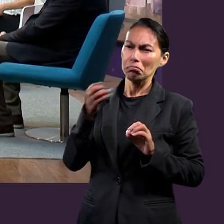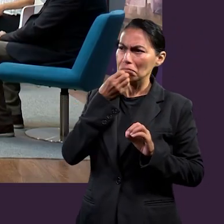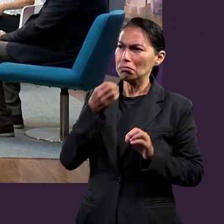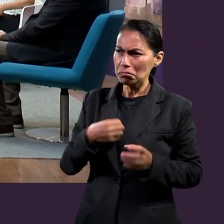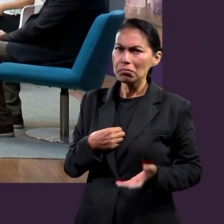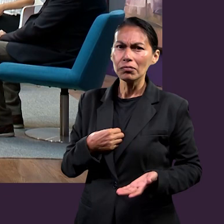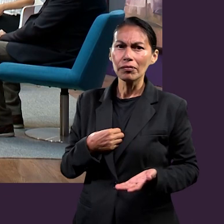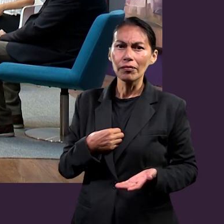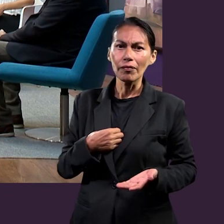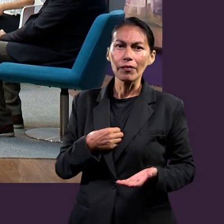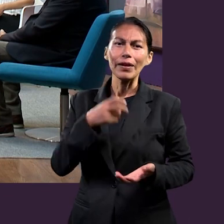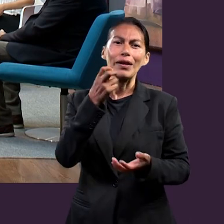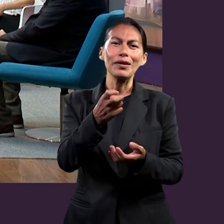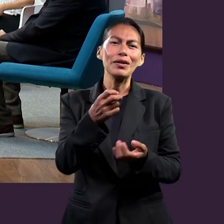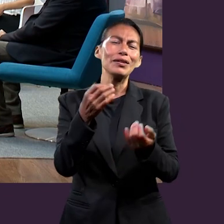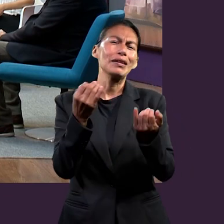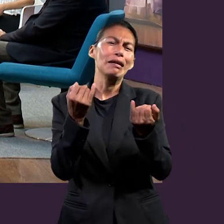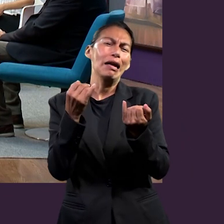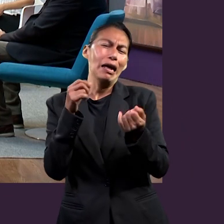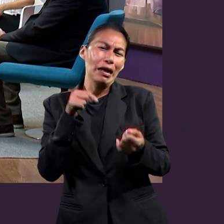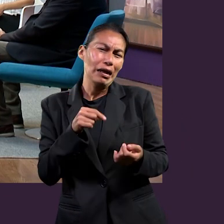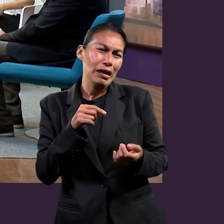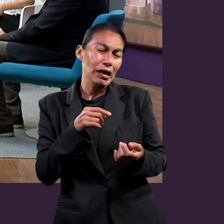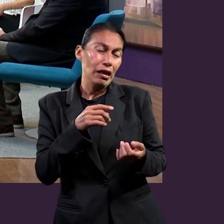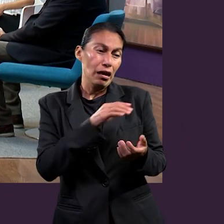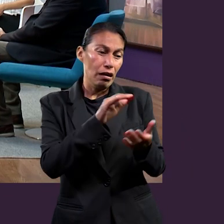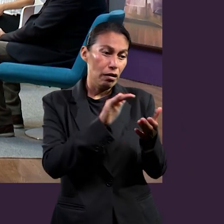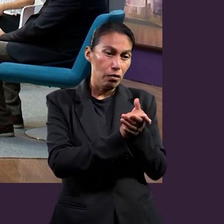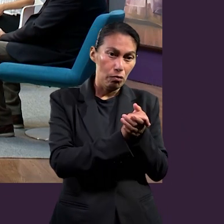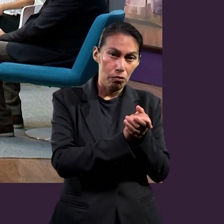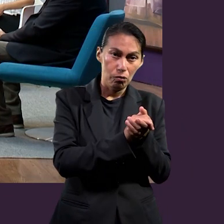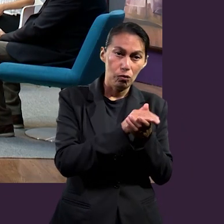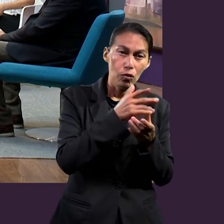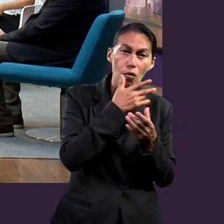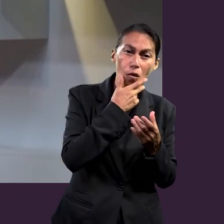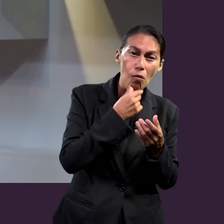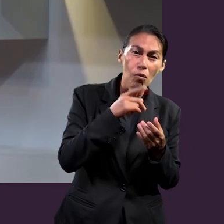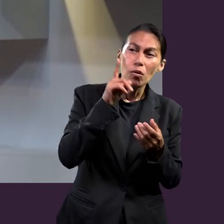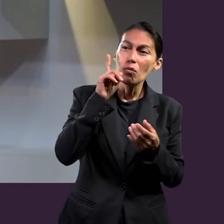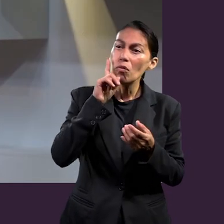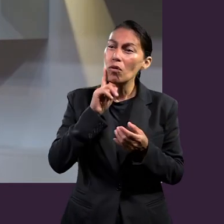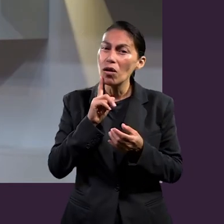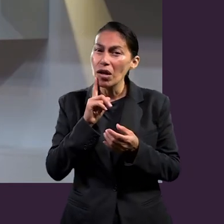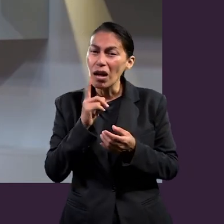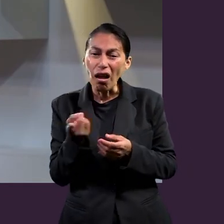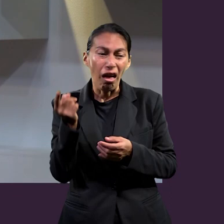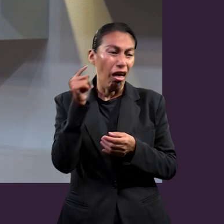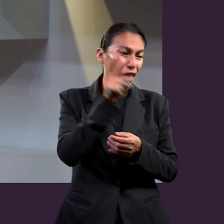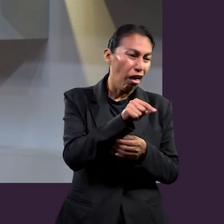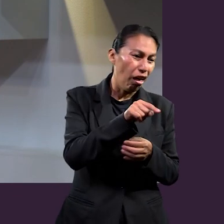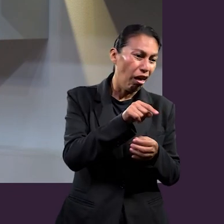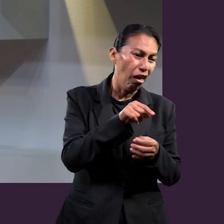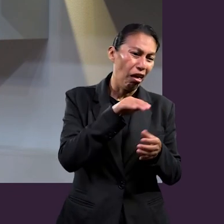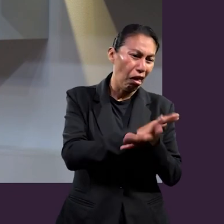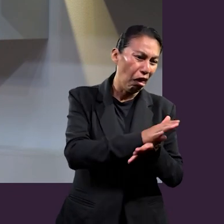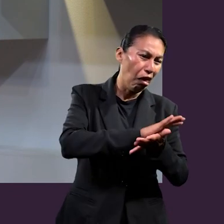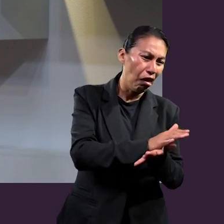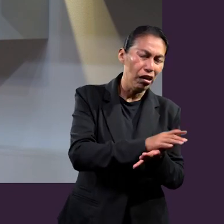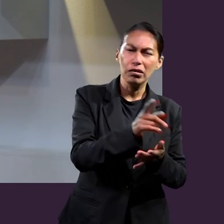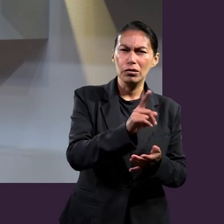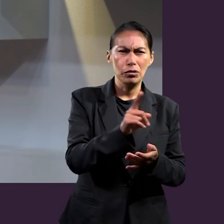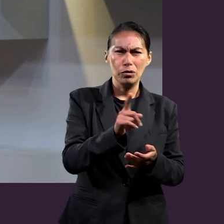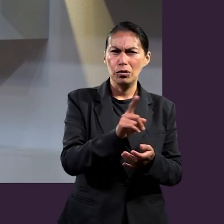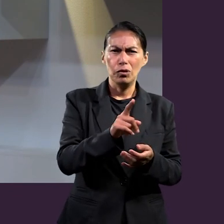Y llámame atención que este sometimiento no es un asunto donde es para ser pisoteada, ¿no? Porque es interesante, lo comentamos también fuera de foro,